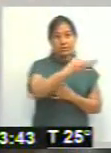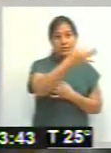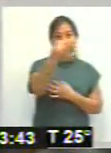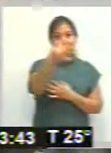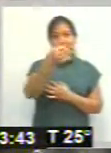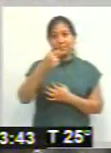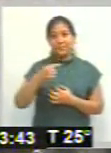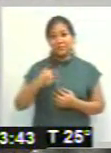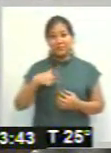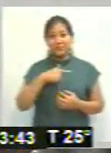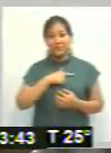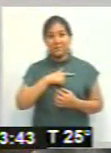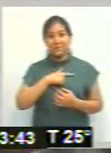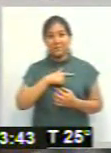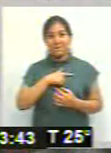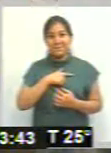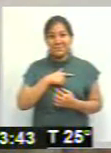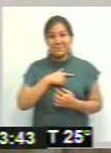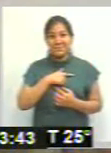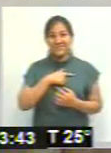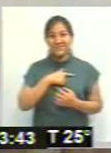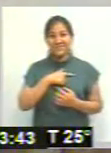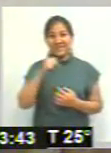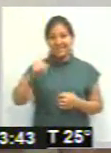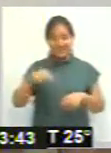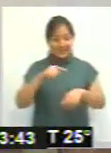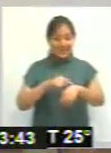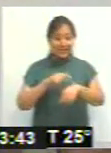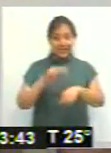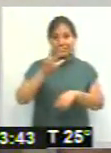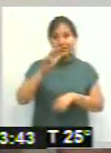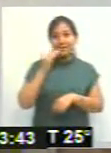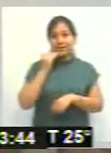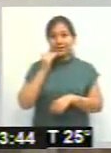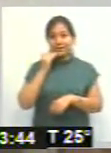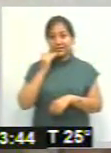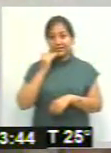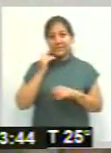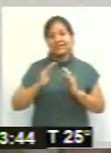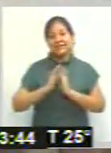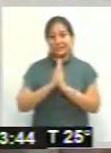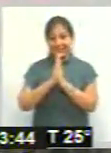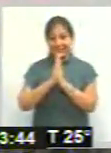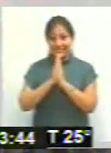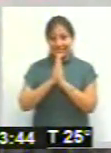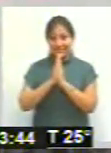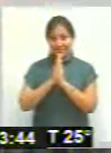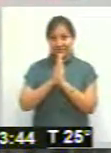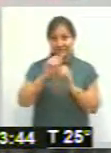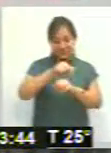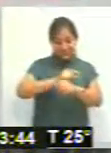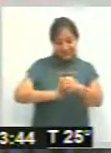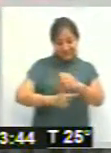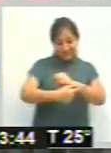Nosotros ahora a las 3 de la tarde rezo el novenario a San Cayetano